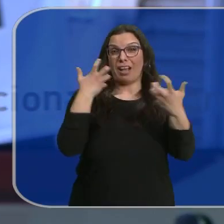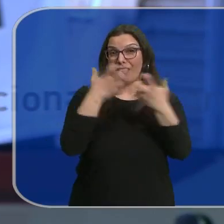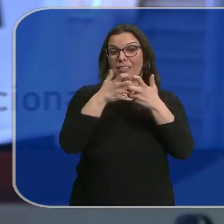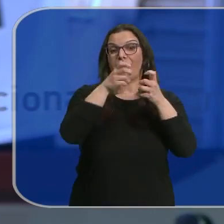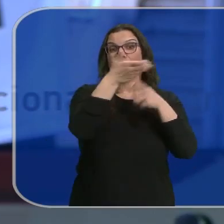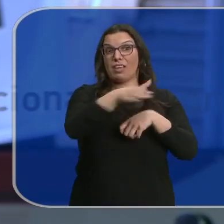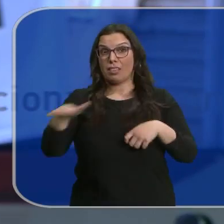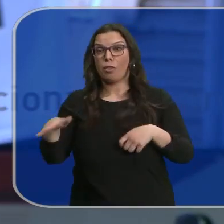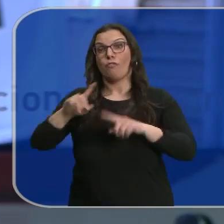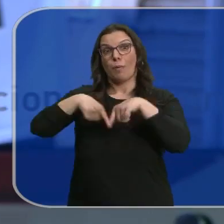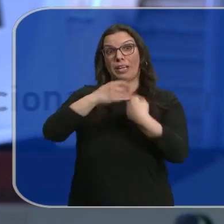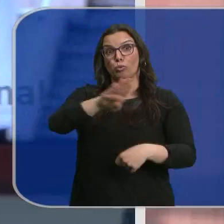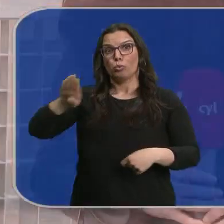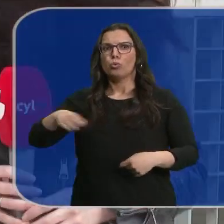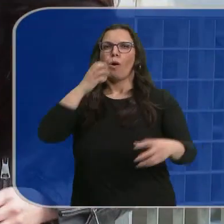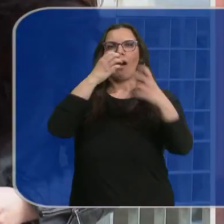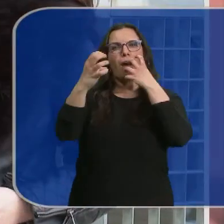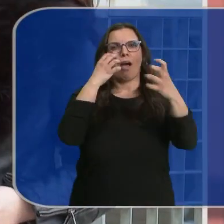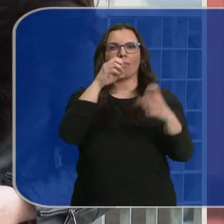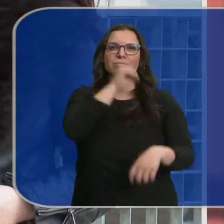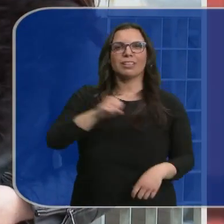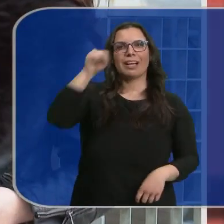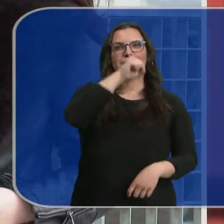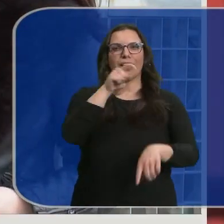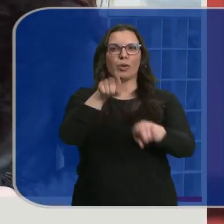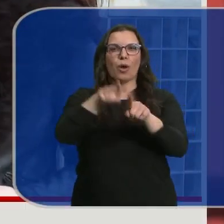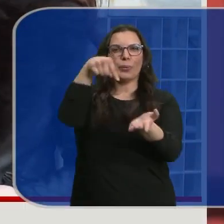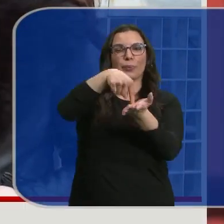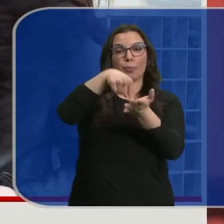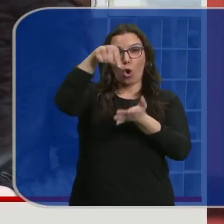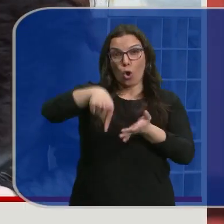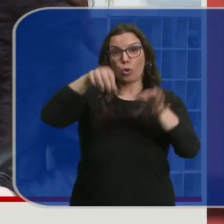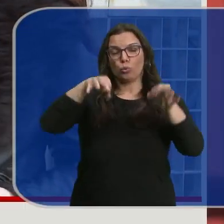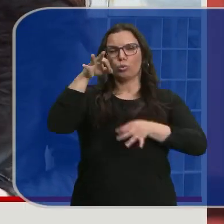himno reivindicativo justo en el día en el que ha finalizado la vista oral. ¿Tais Lozano?